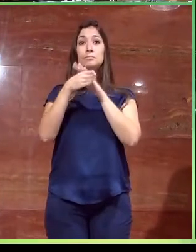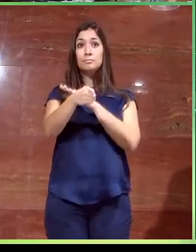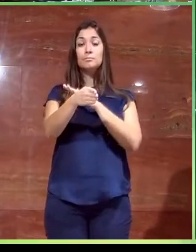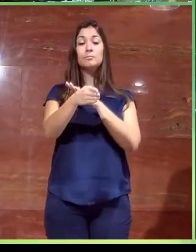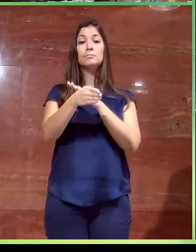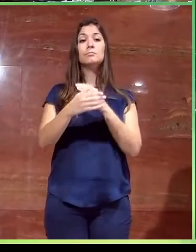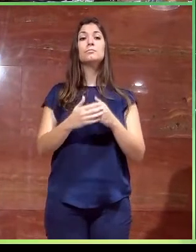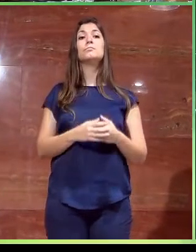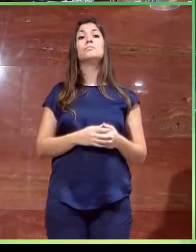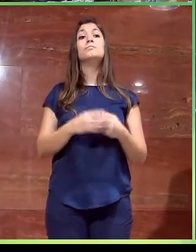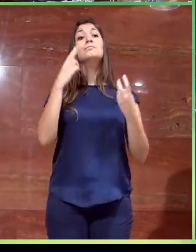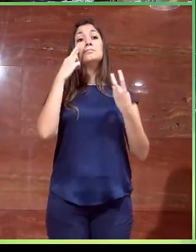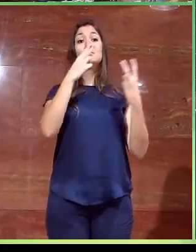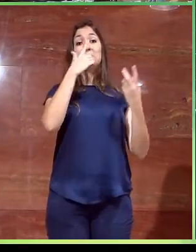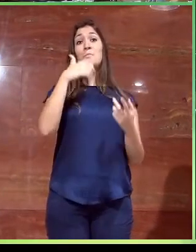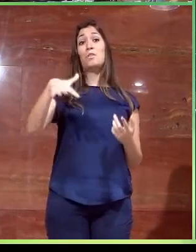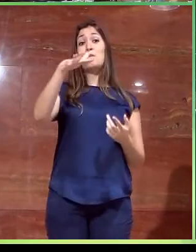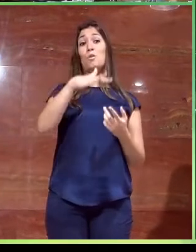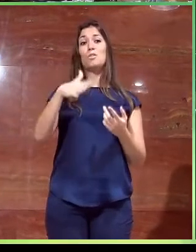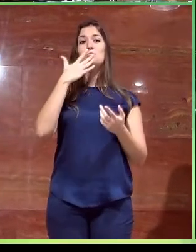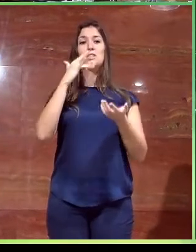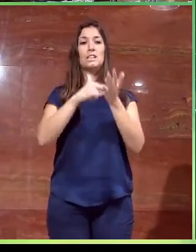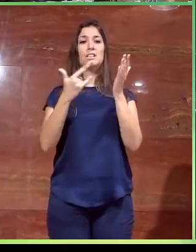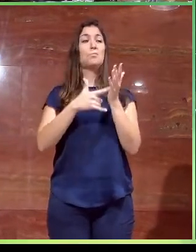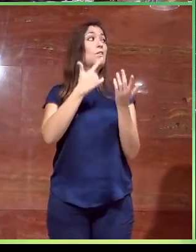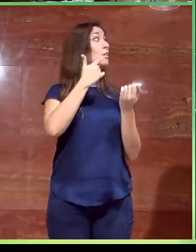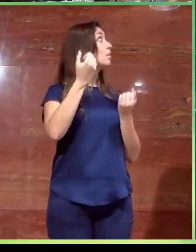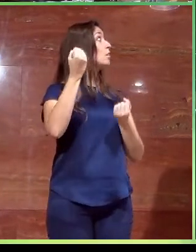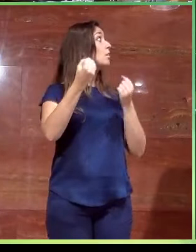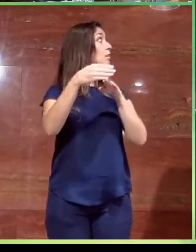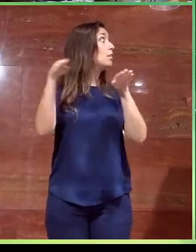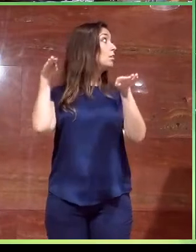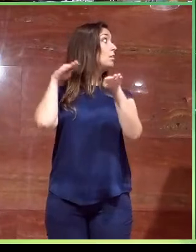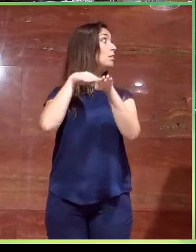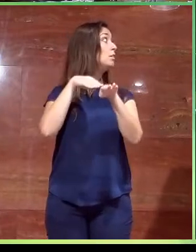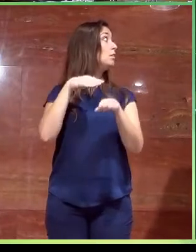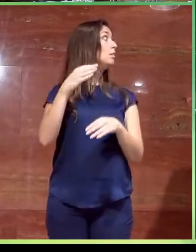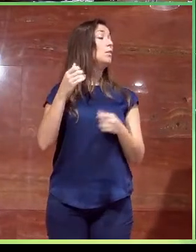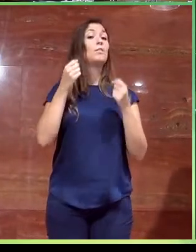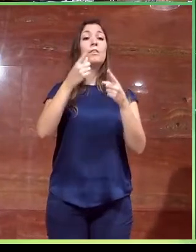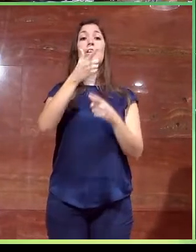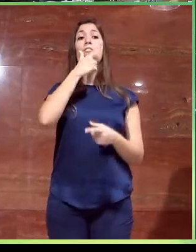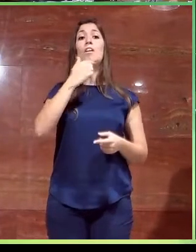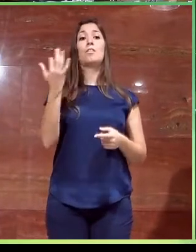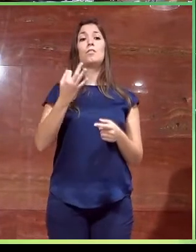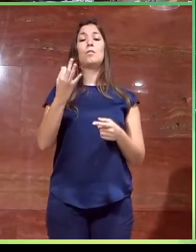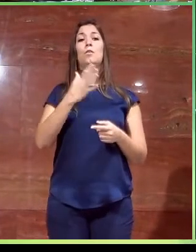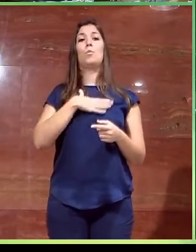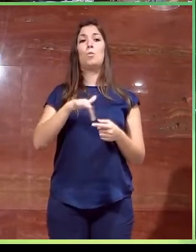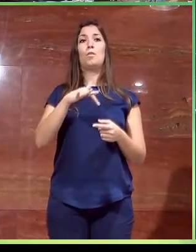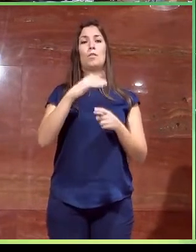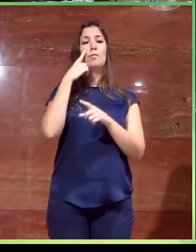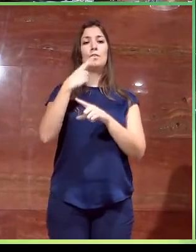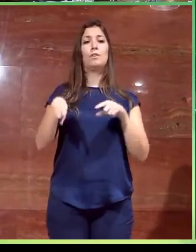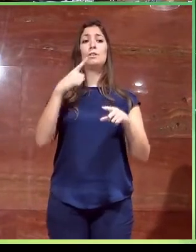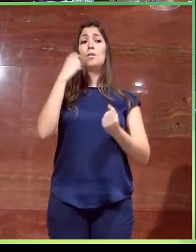y como veis toda esta zona es zona de aparcamiento que daría facilidad para que se pueda llegar de alguna manera